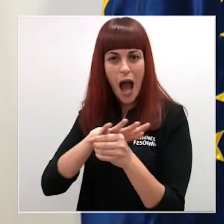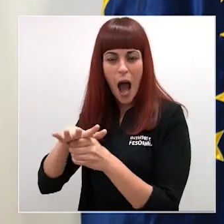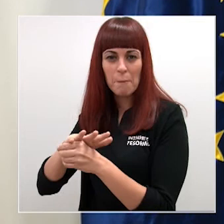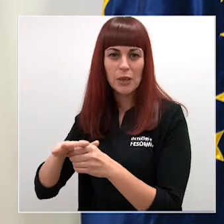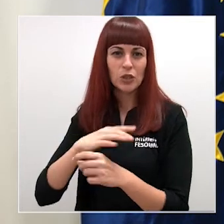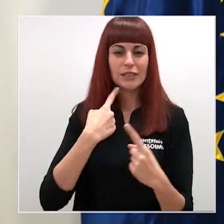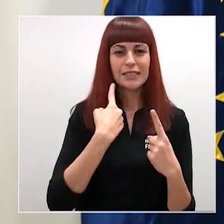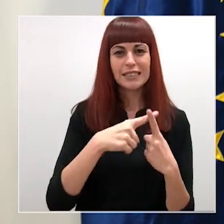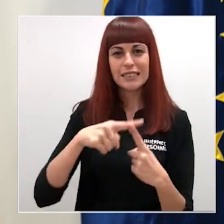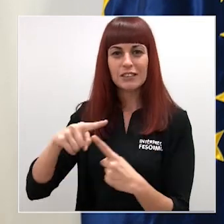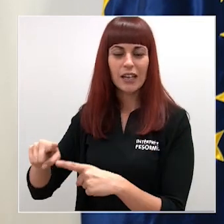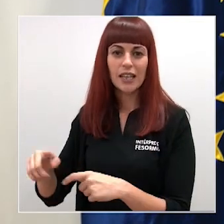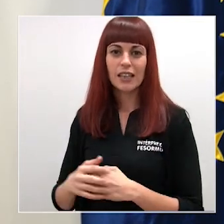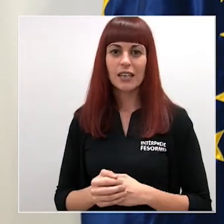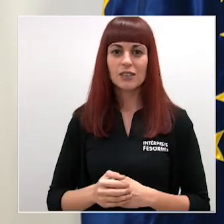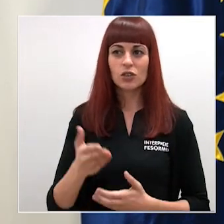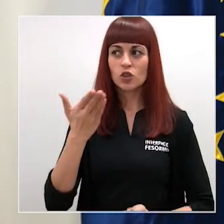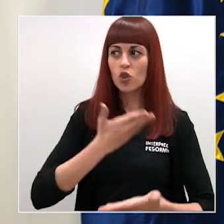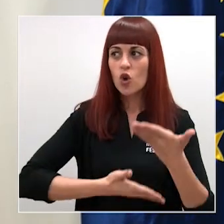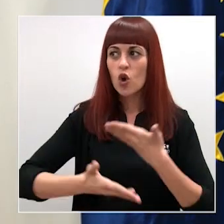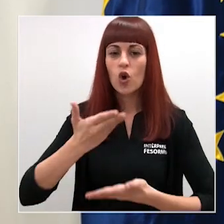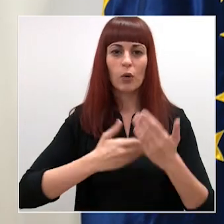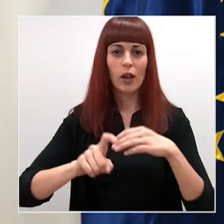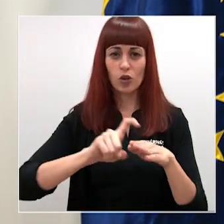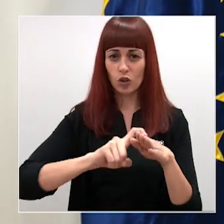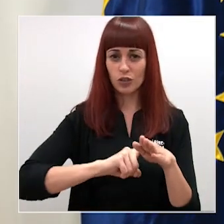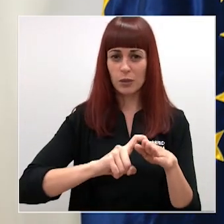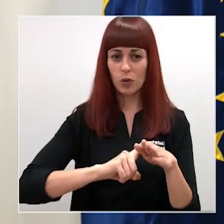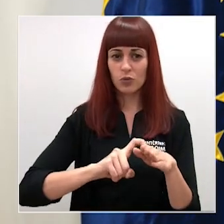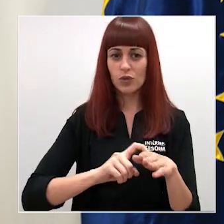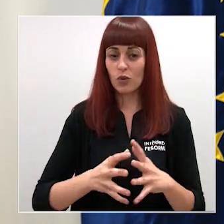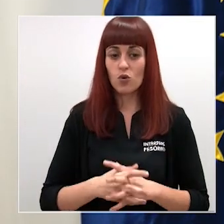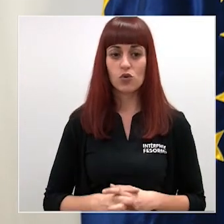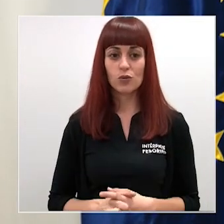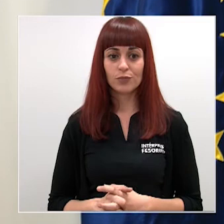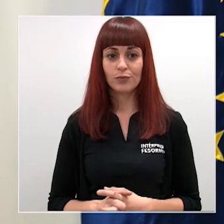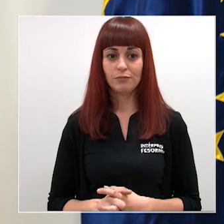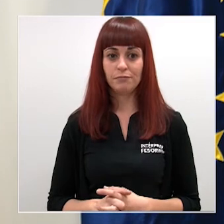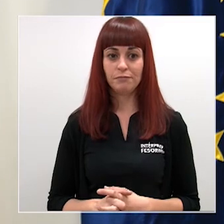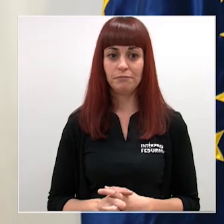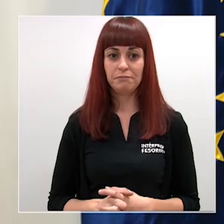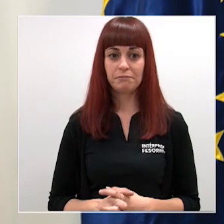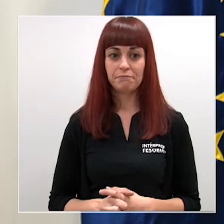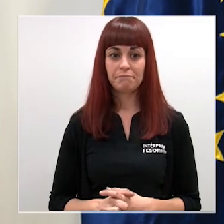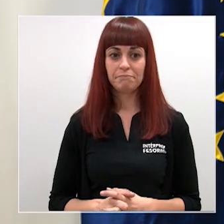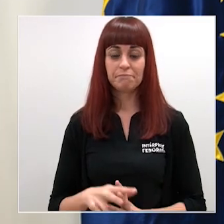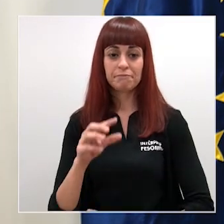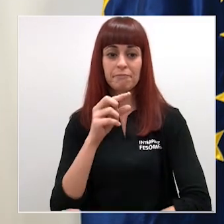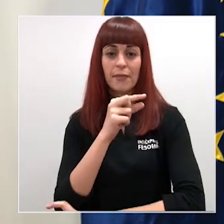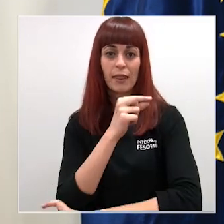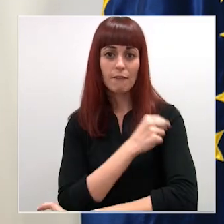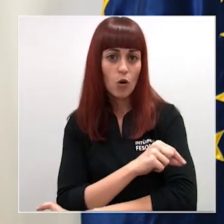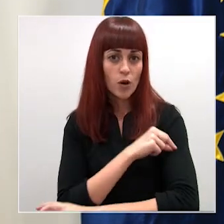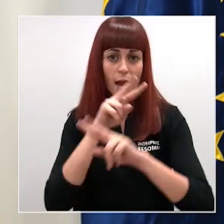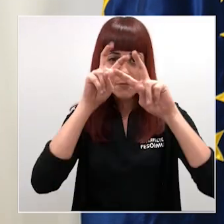ciencia y está entre colaborar con grupos de prestigio internacional para intentar avanzar en una vacuna hasta